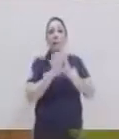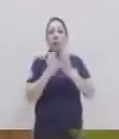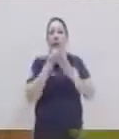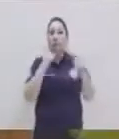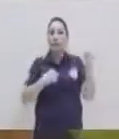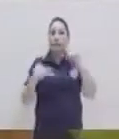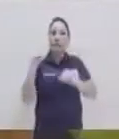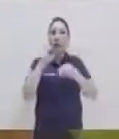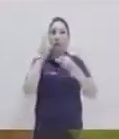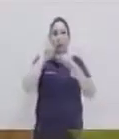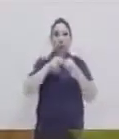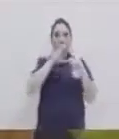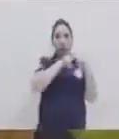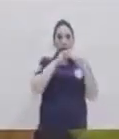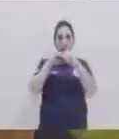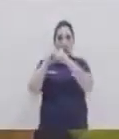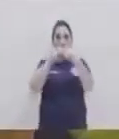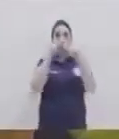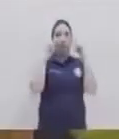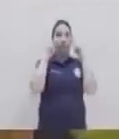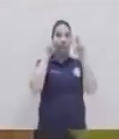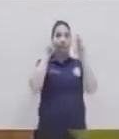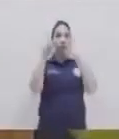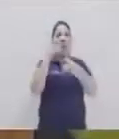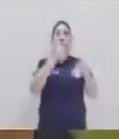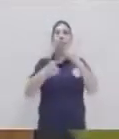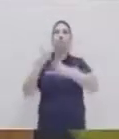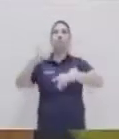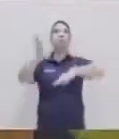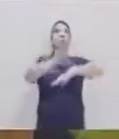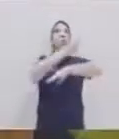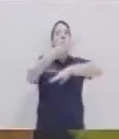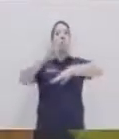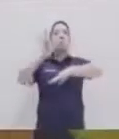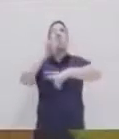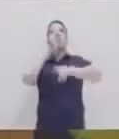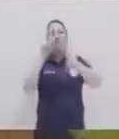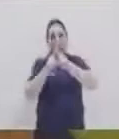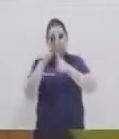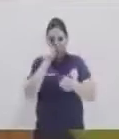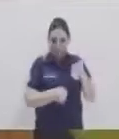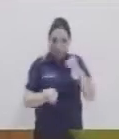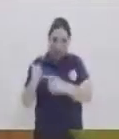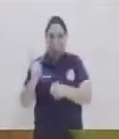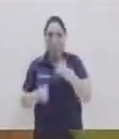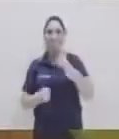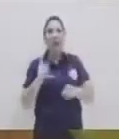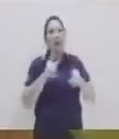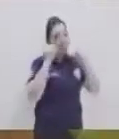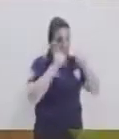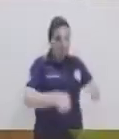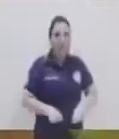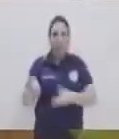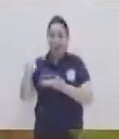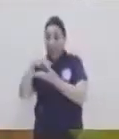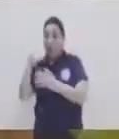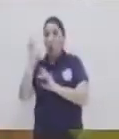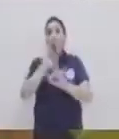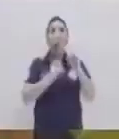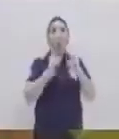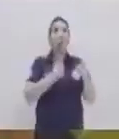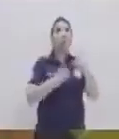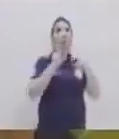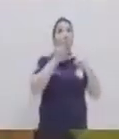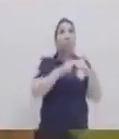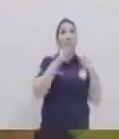a un teatro, estar en una audiencia, a sentarnos a escuchar a la orquesta sinfónica, se aplica lo mismo para ir a escuchar una marimba de